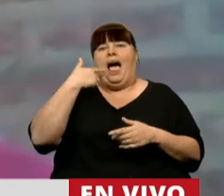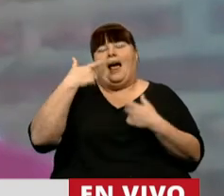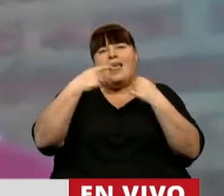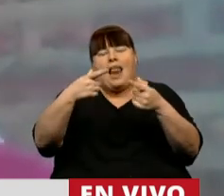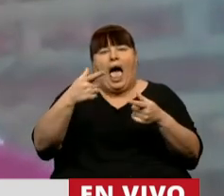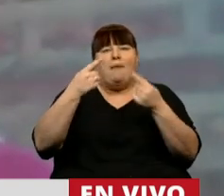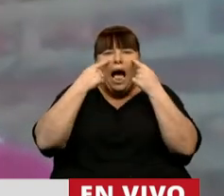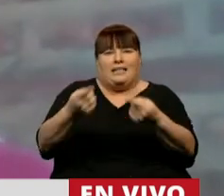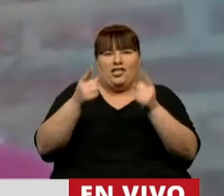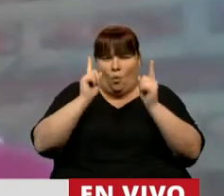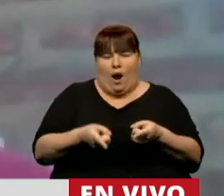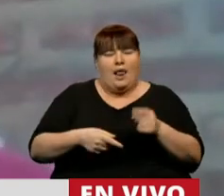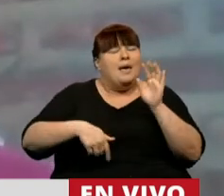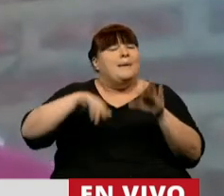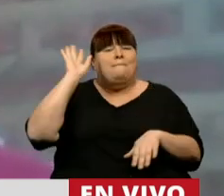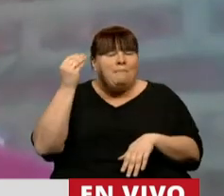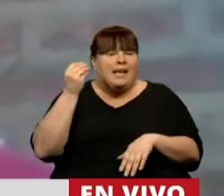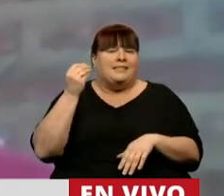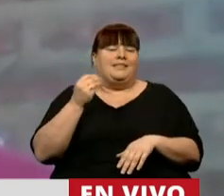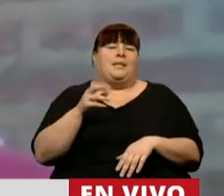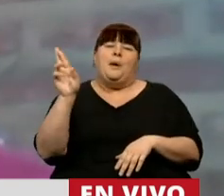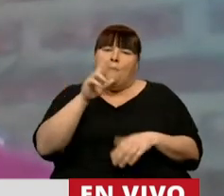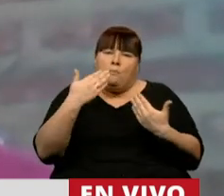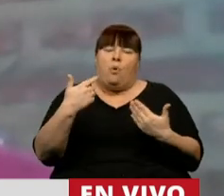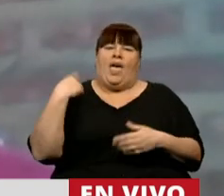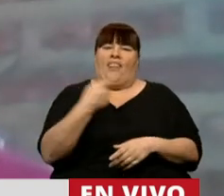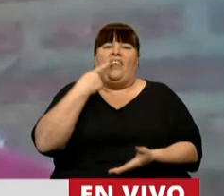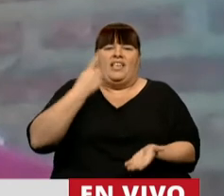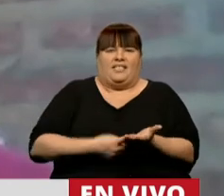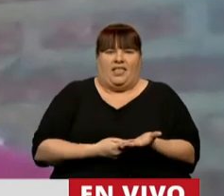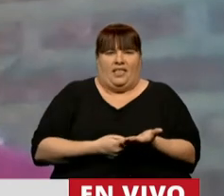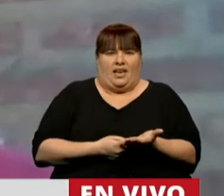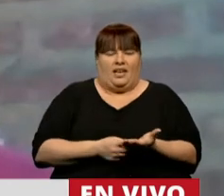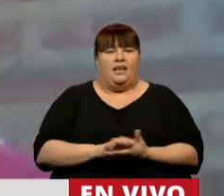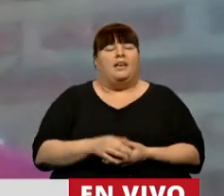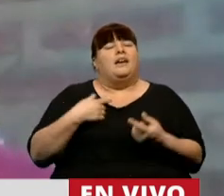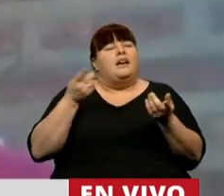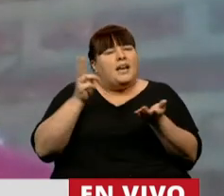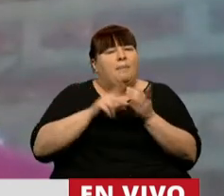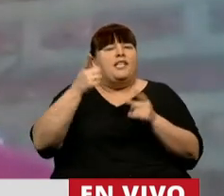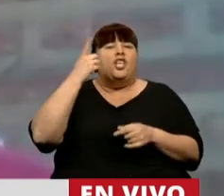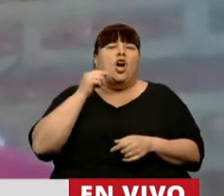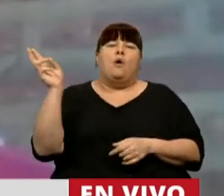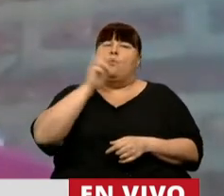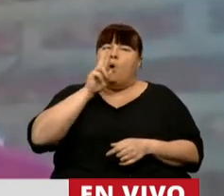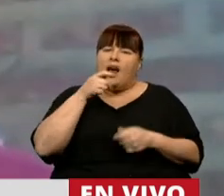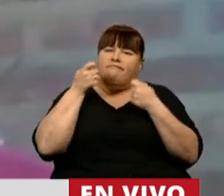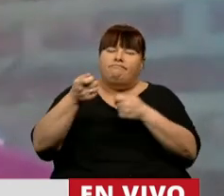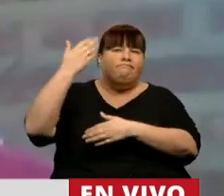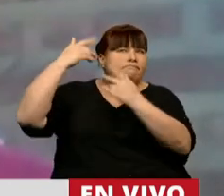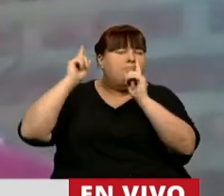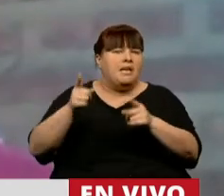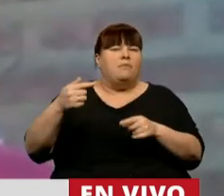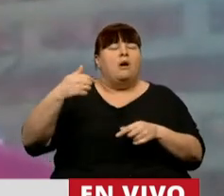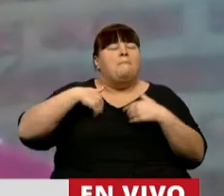la escucha y sobre todo en permitirnos poder decidir. Reivindico a aquellos hombres y mujeres, vuelvo a